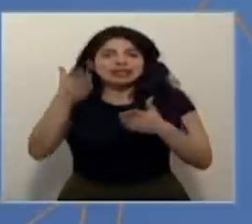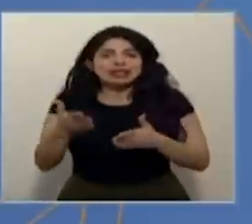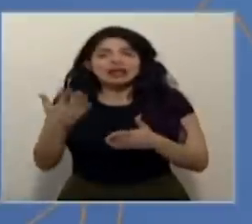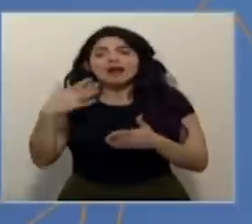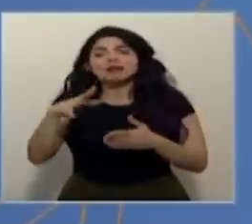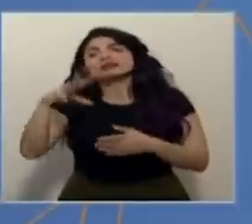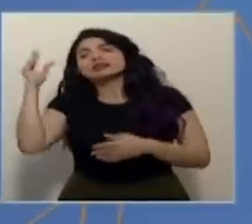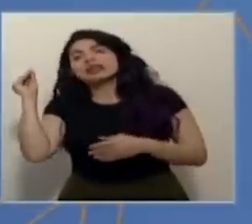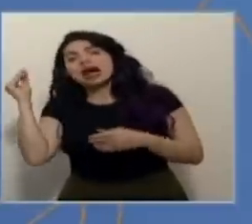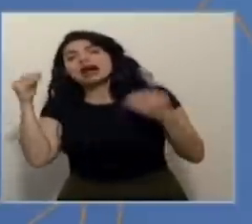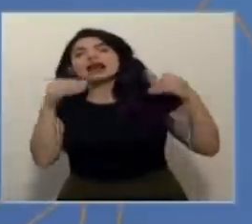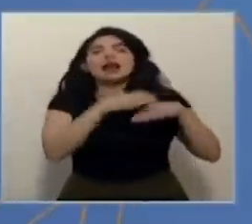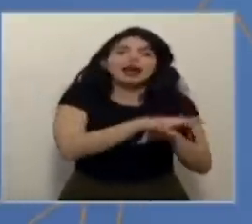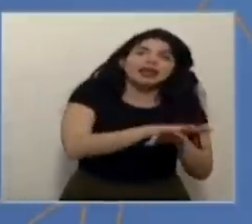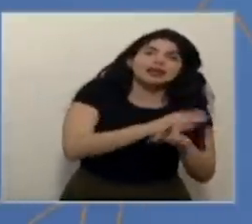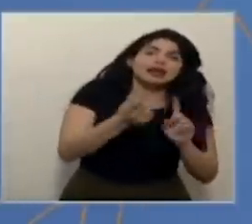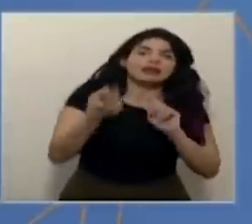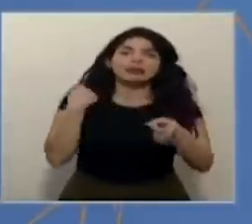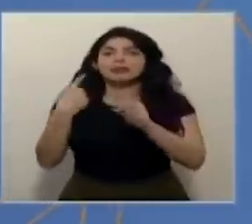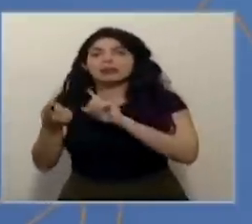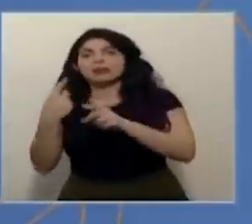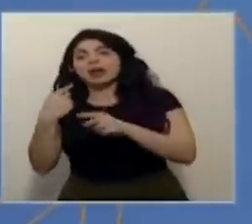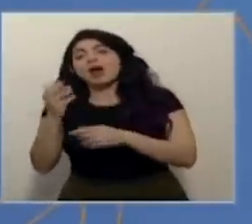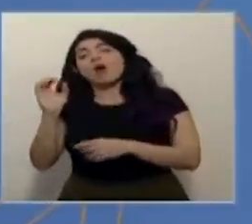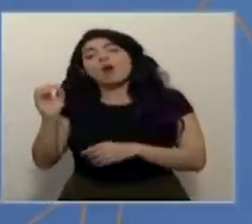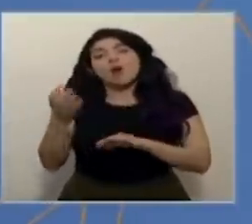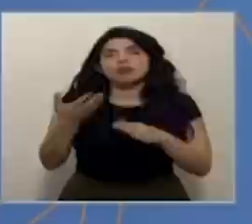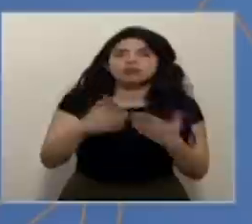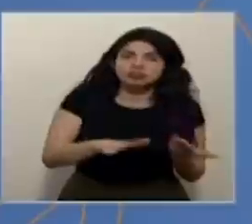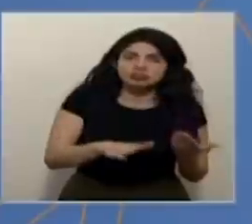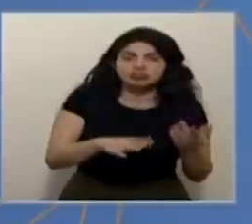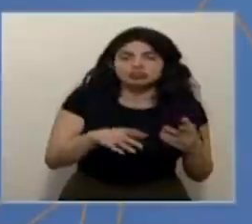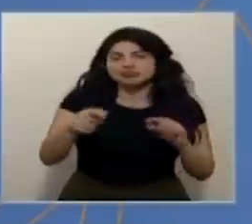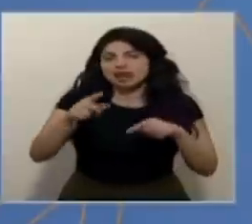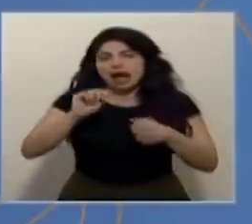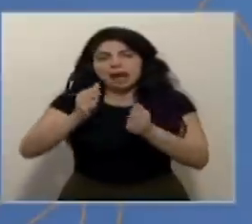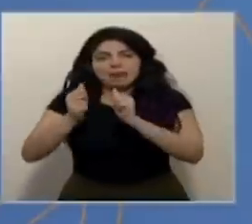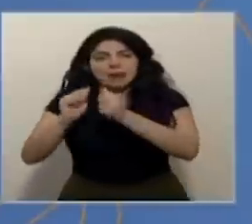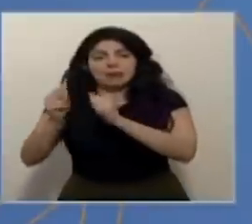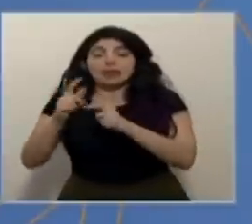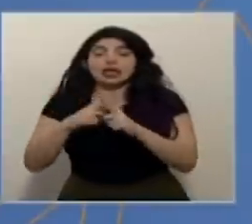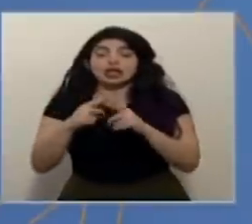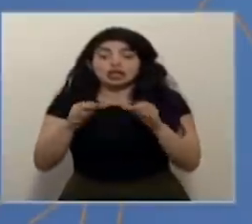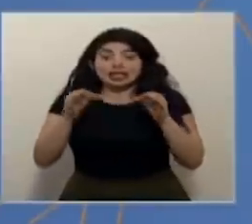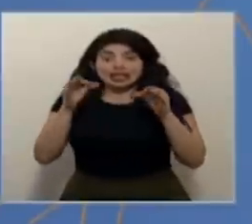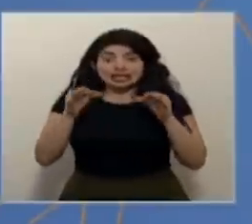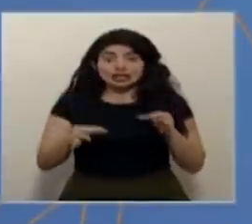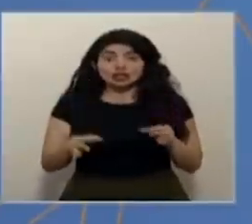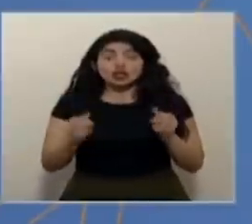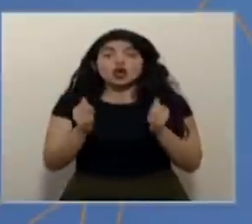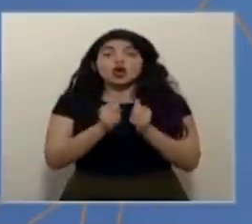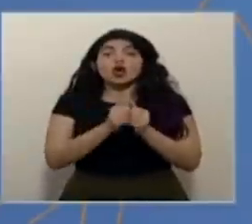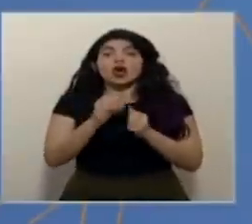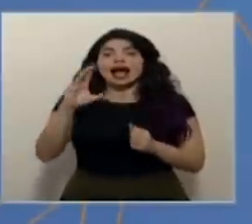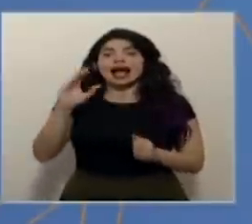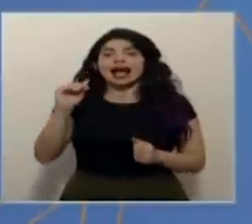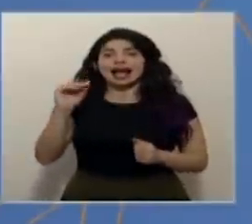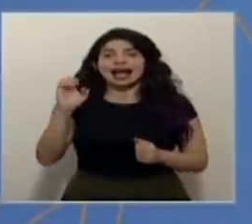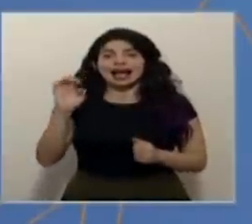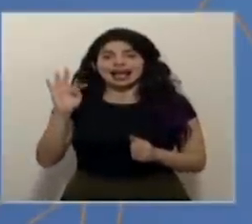algunos se egresan, otros ingresan, y otros desafortunadamente fallecen. Se tomó la decisión en conjunto con la CAET,